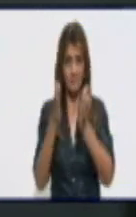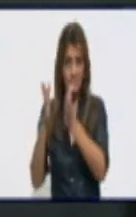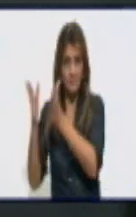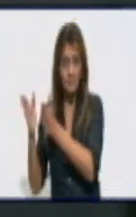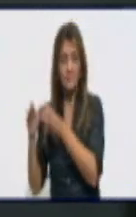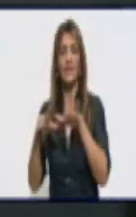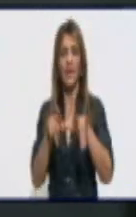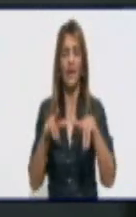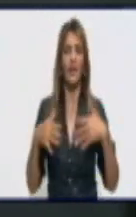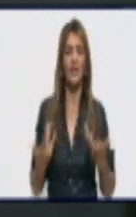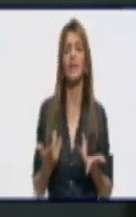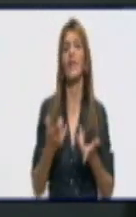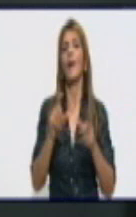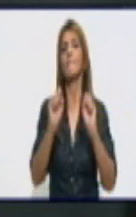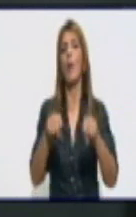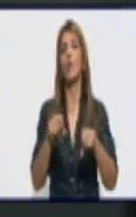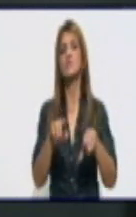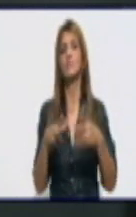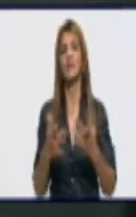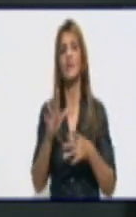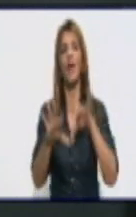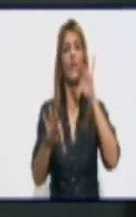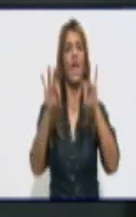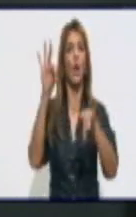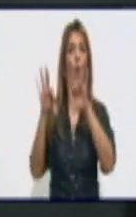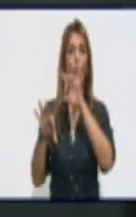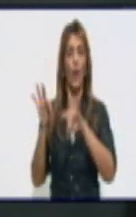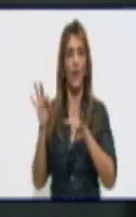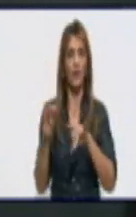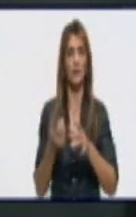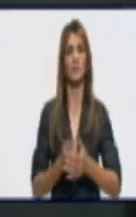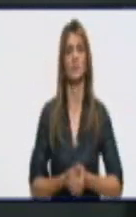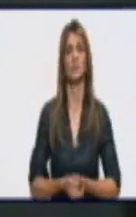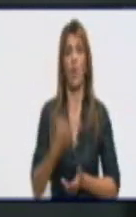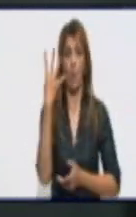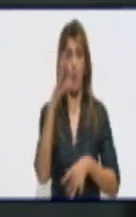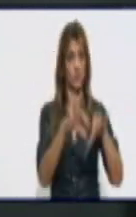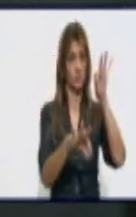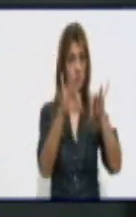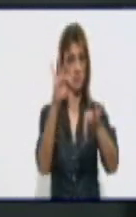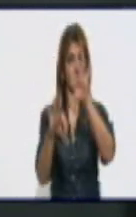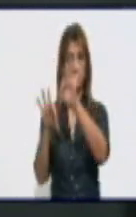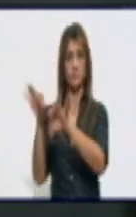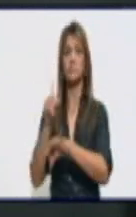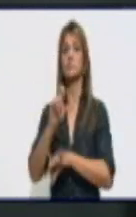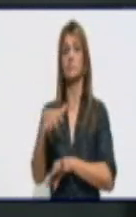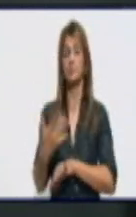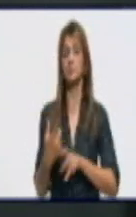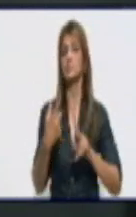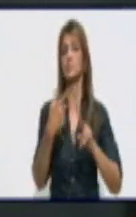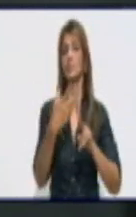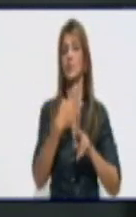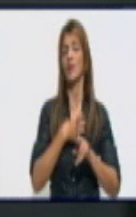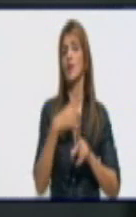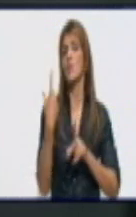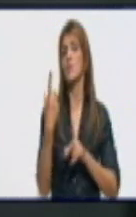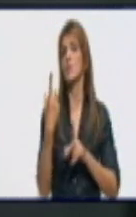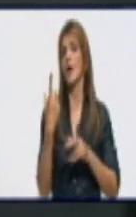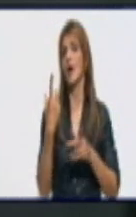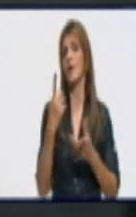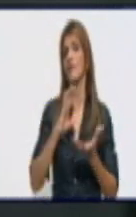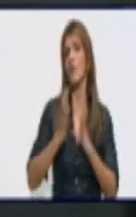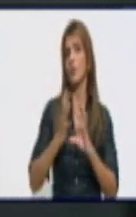escoger una de estas que tiene una particularidad en estos momentos que no va a tener un límite